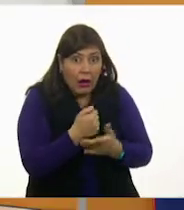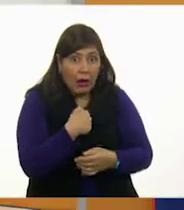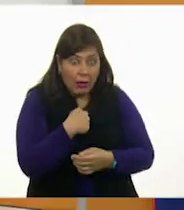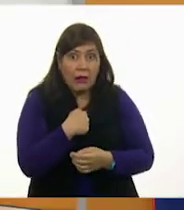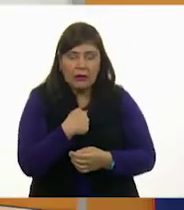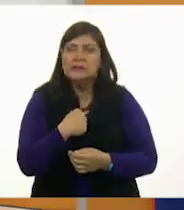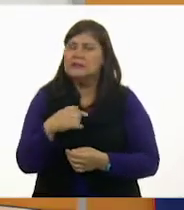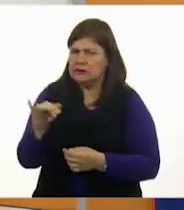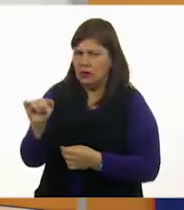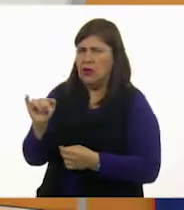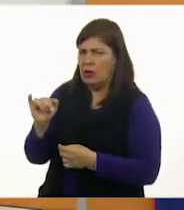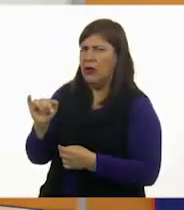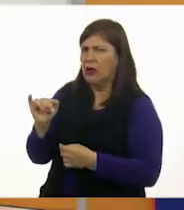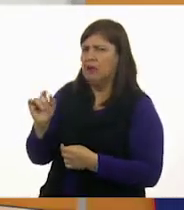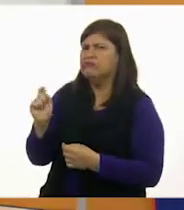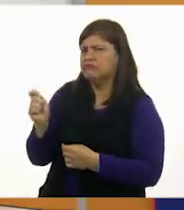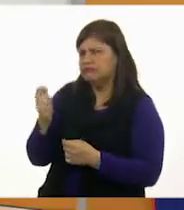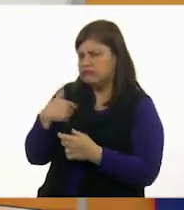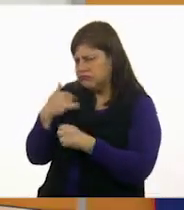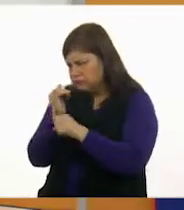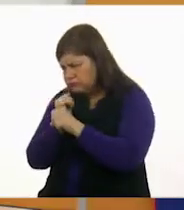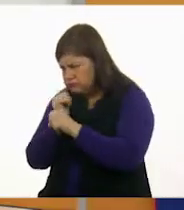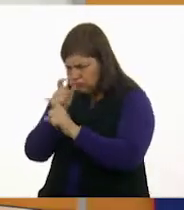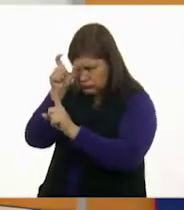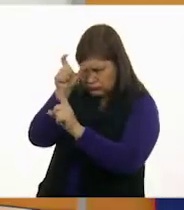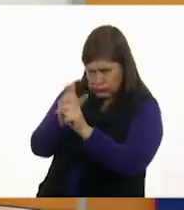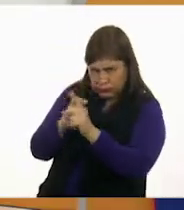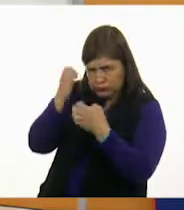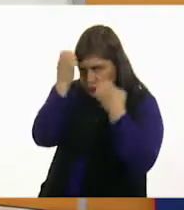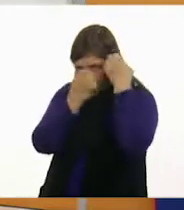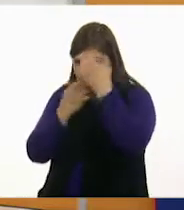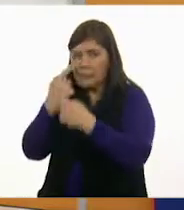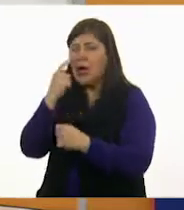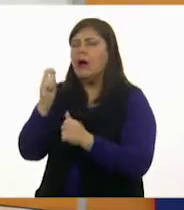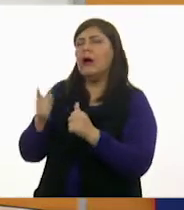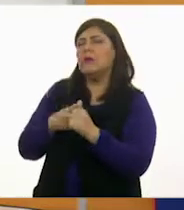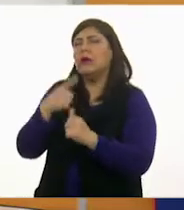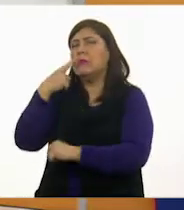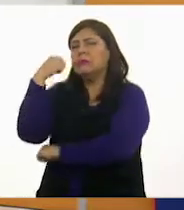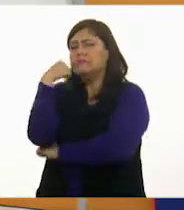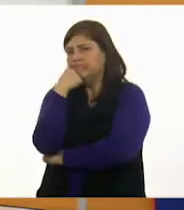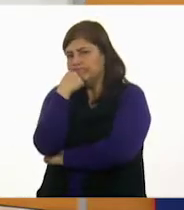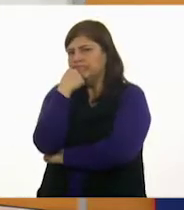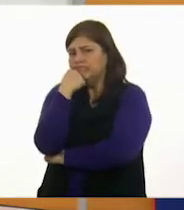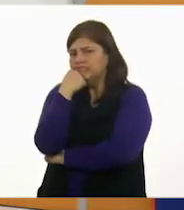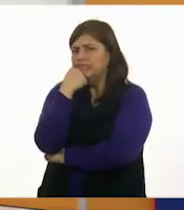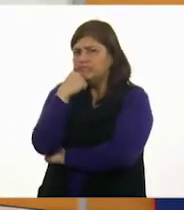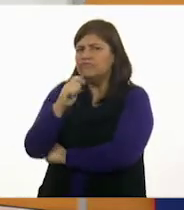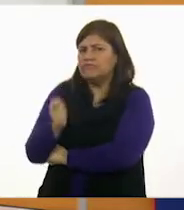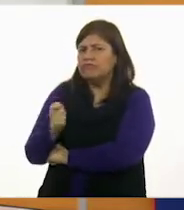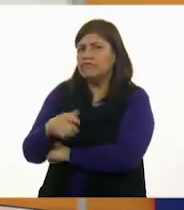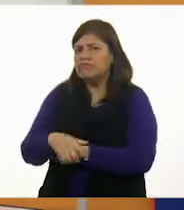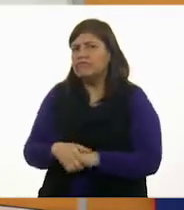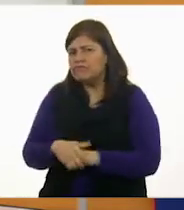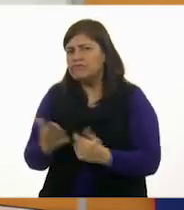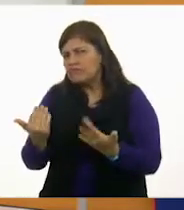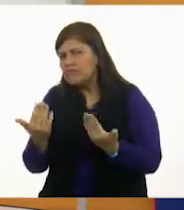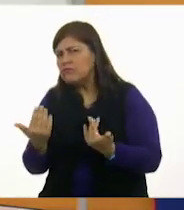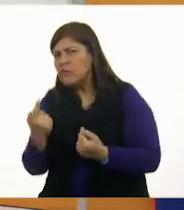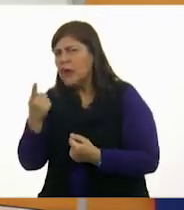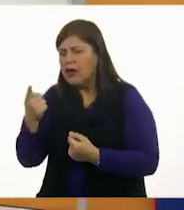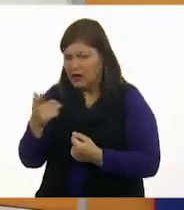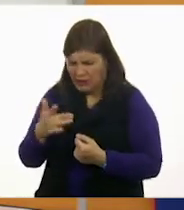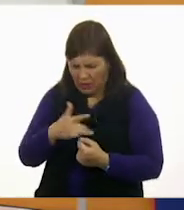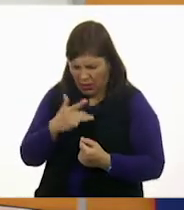Sí, por supuesto. Vamos a hacer toda una investigación. A ver, vamos a empezar. Sí, muy bien. ¿Dónde estás sintiendo